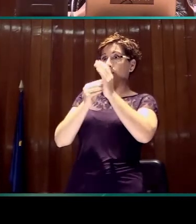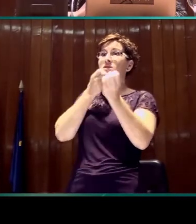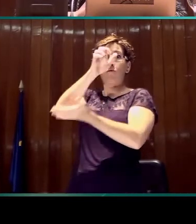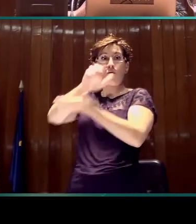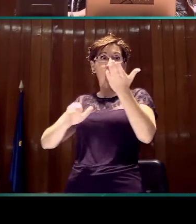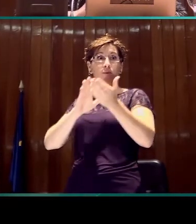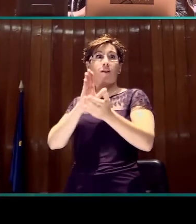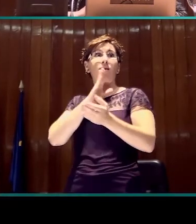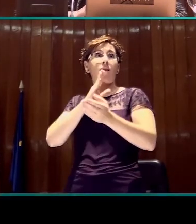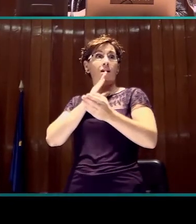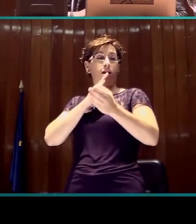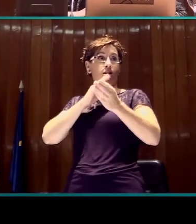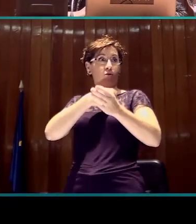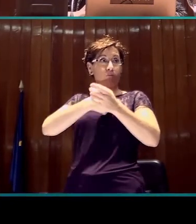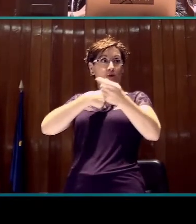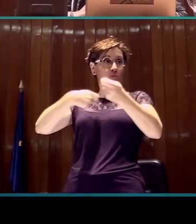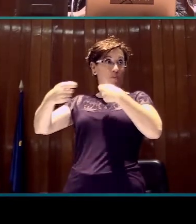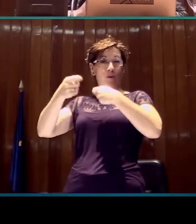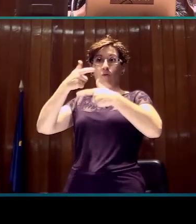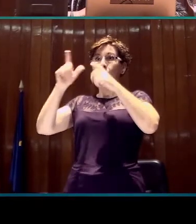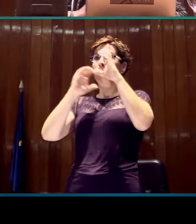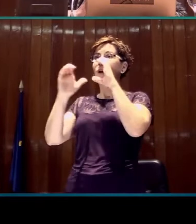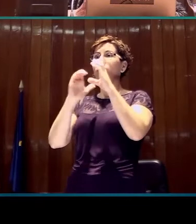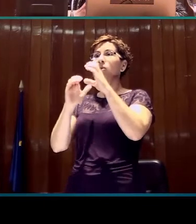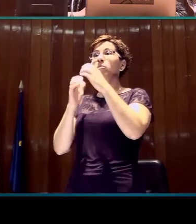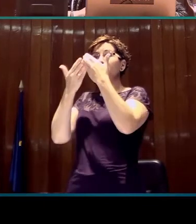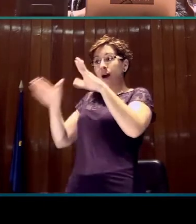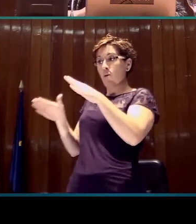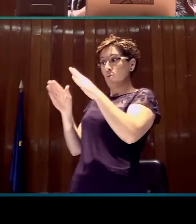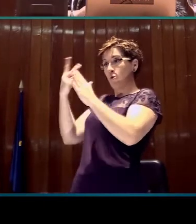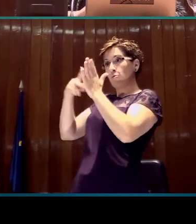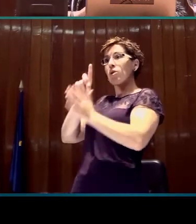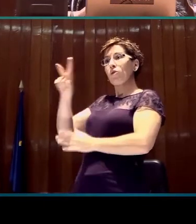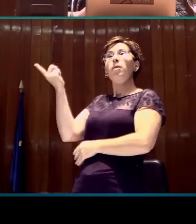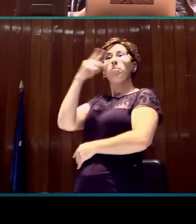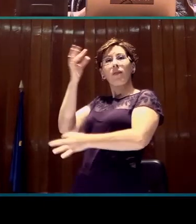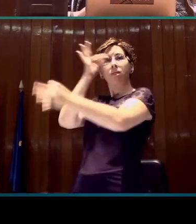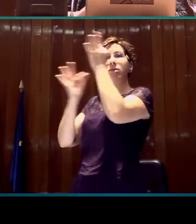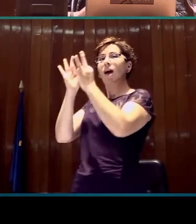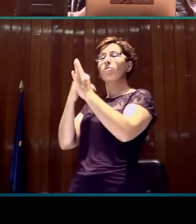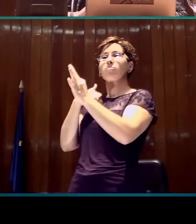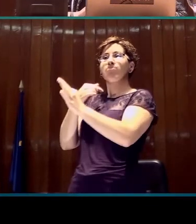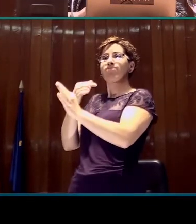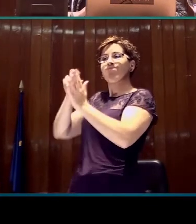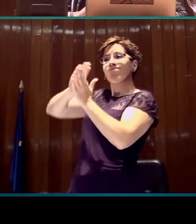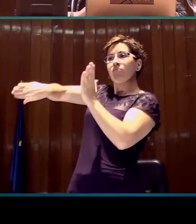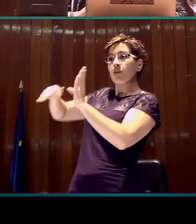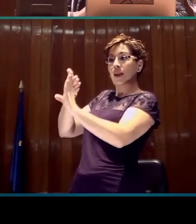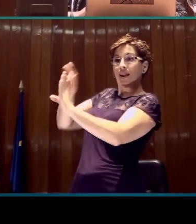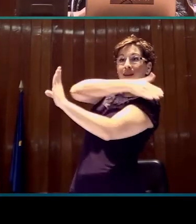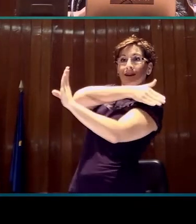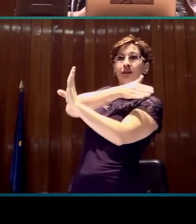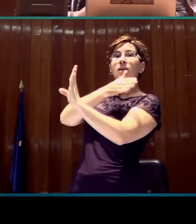se ha decidido excluir en este análisis los datos referidos a ese año, a 2012, porque durante ese año hubo un número